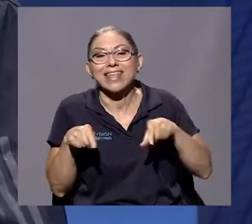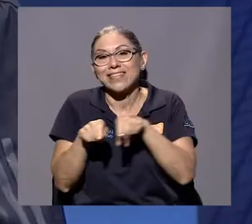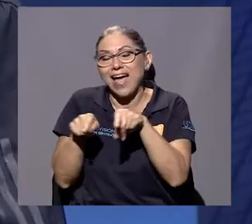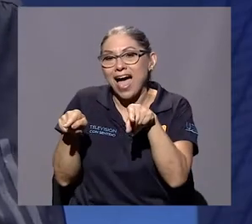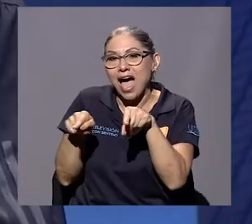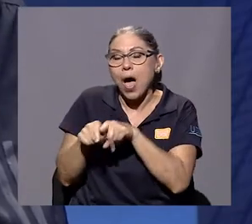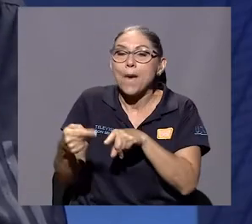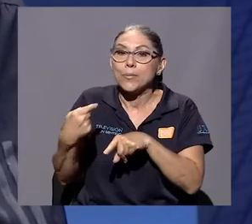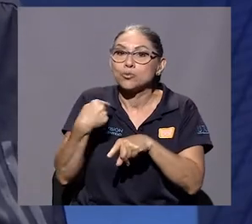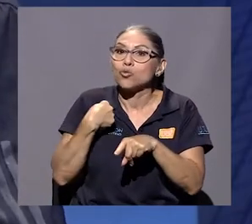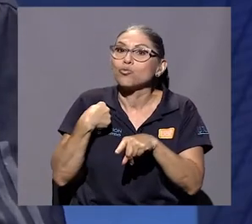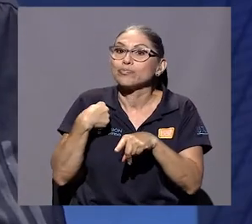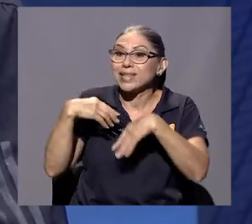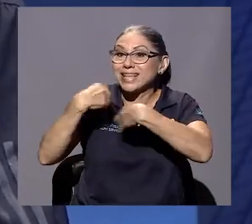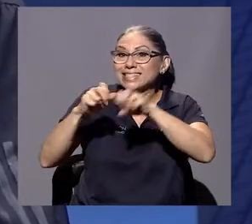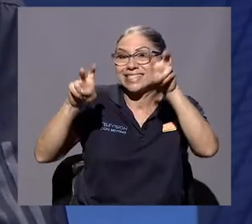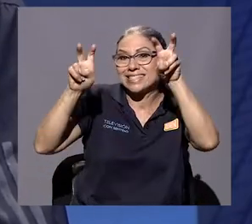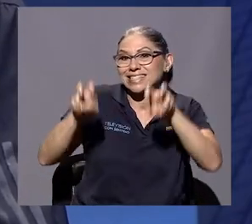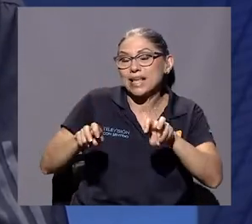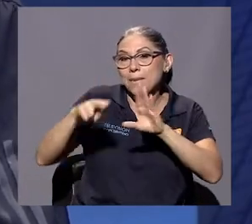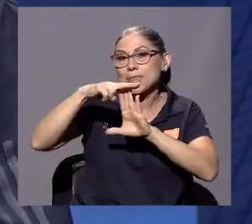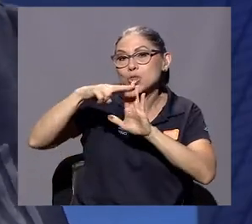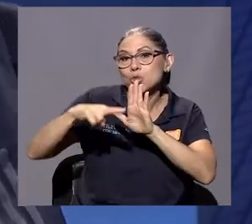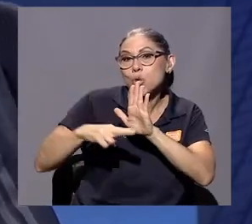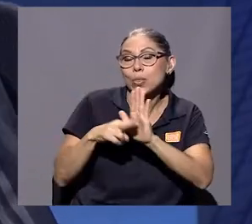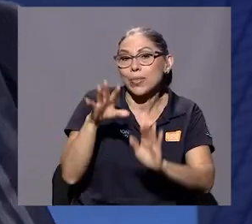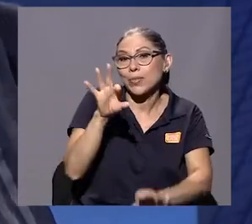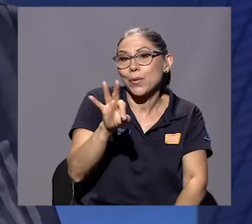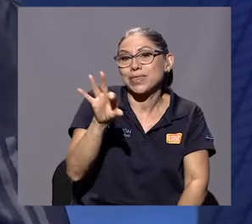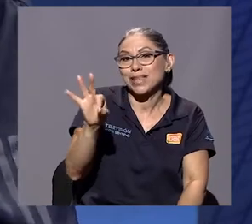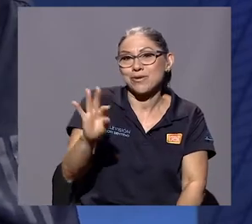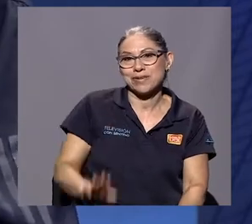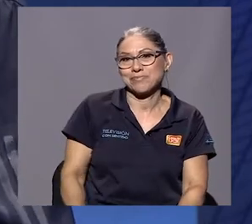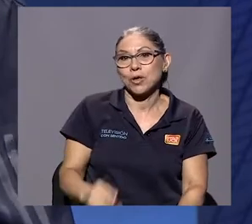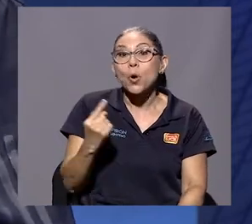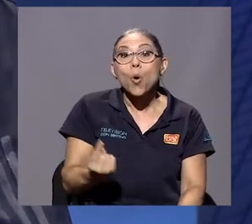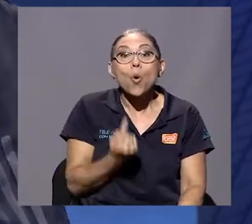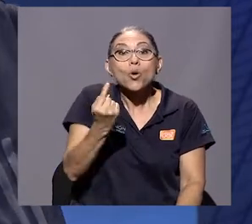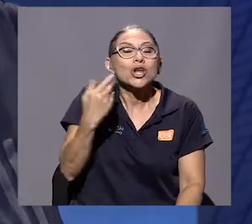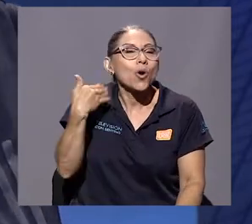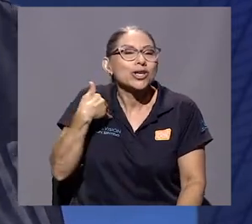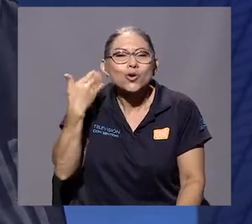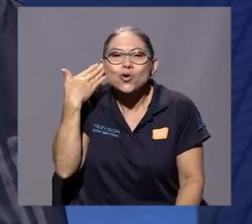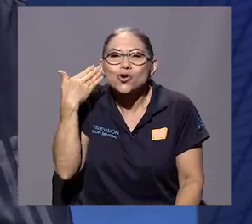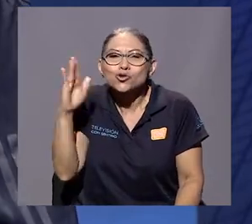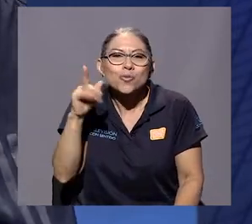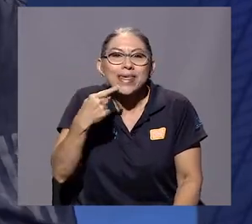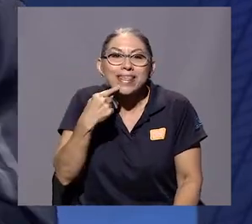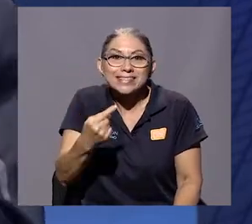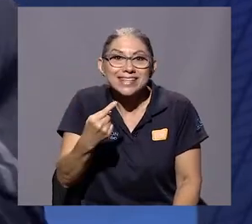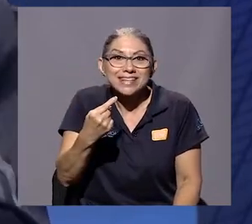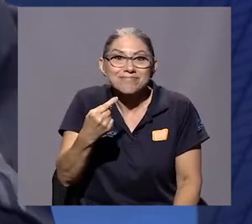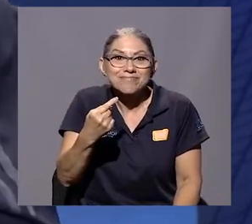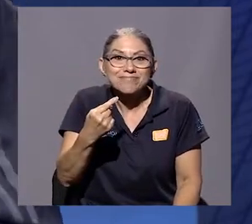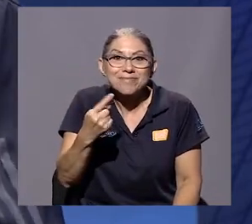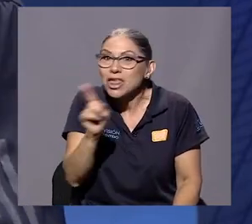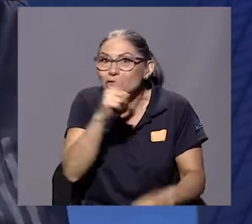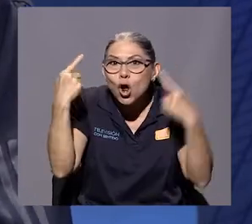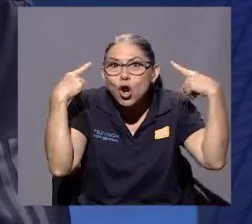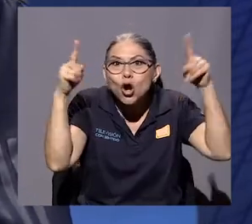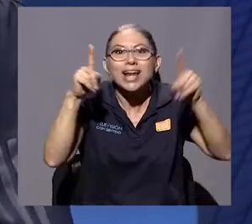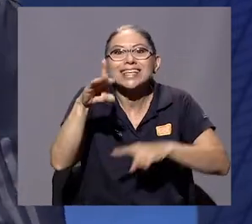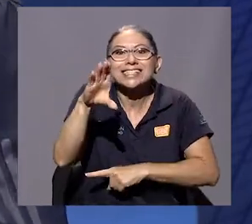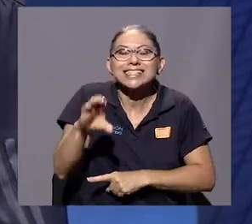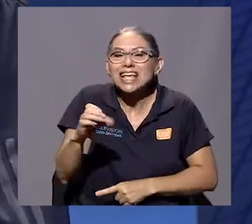saqué una nota de 99. Lo único que no supe decir fue, y por eso no tuve el 100,